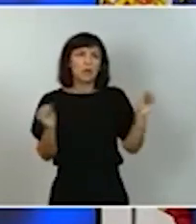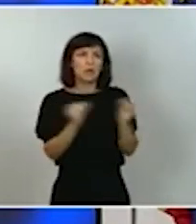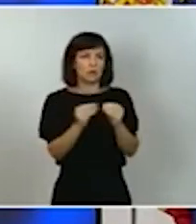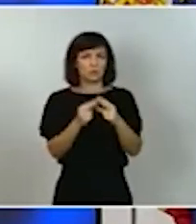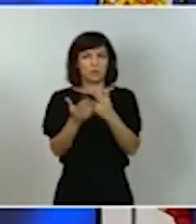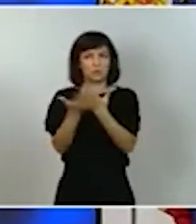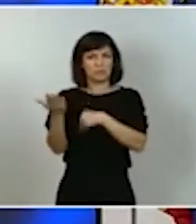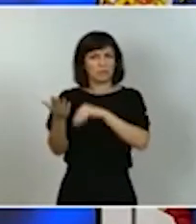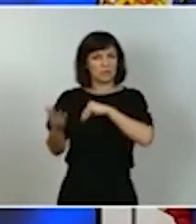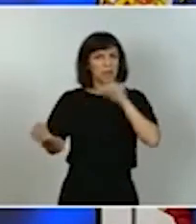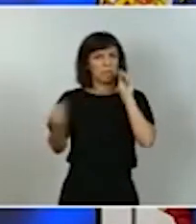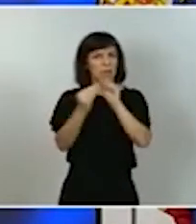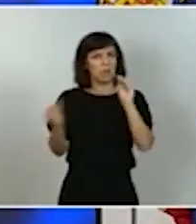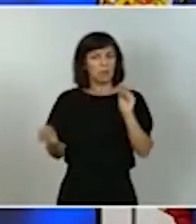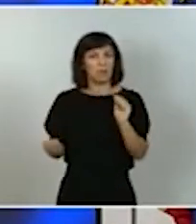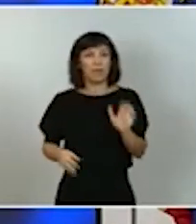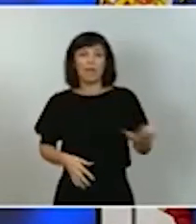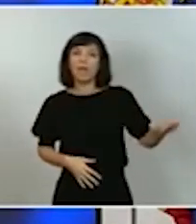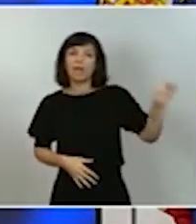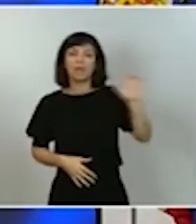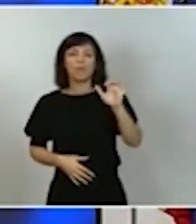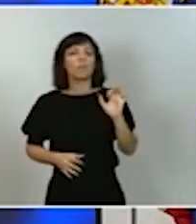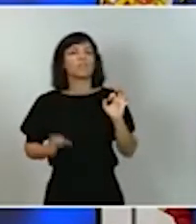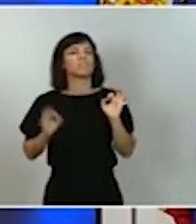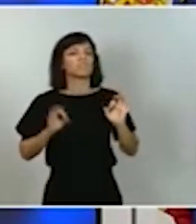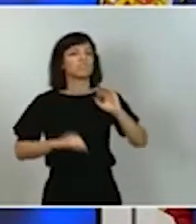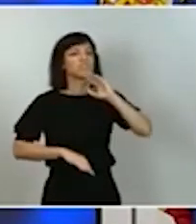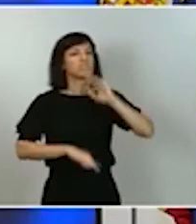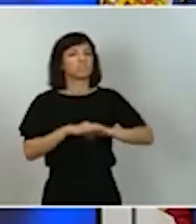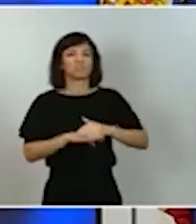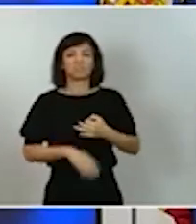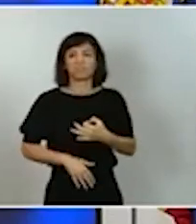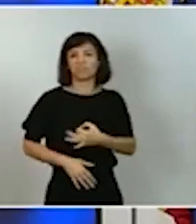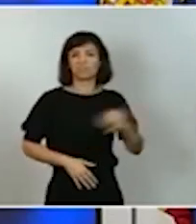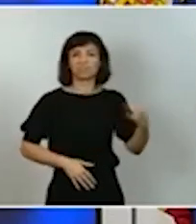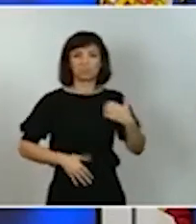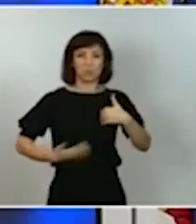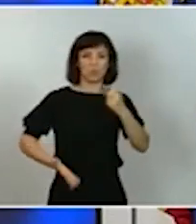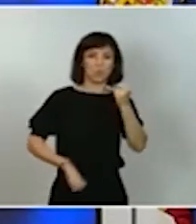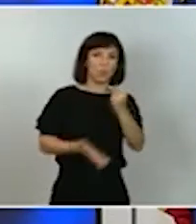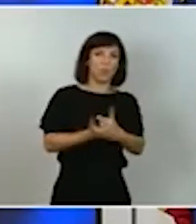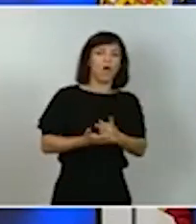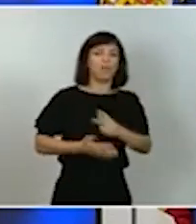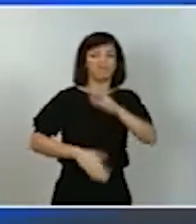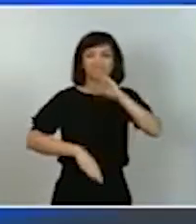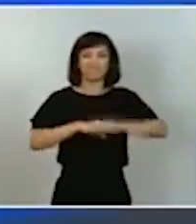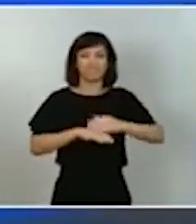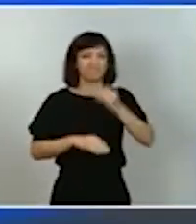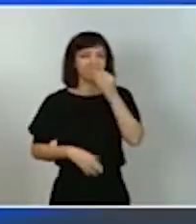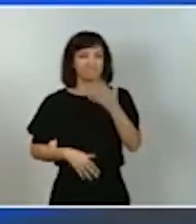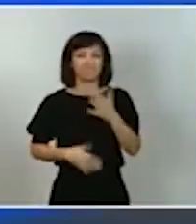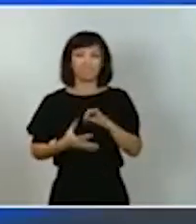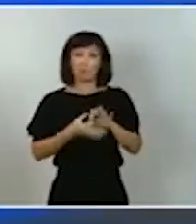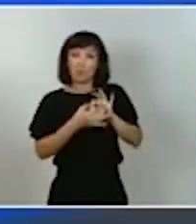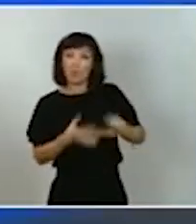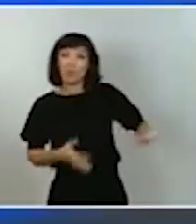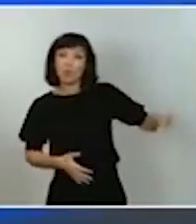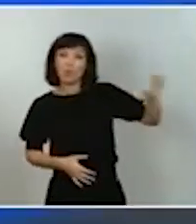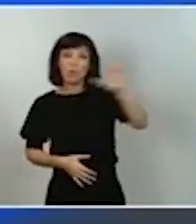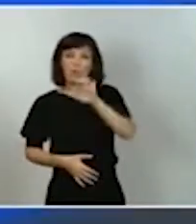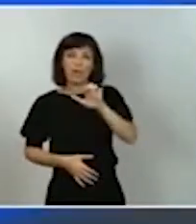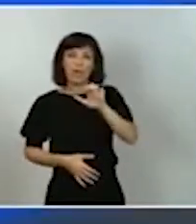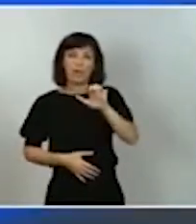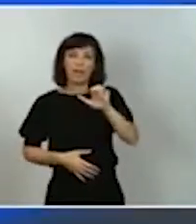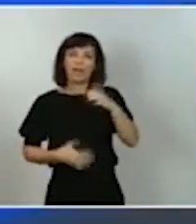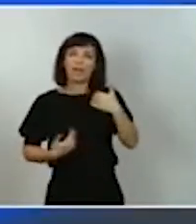ha estado a la altura y a la envergadura del desafío que tenemos por delante. La Unión Europea ha hecho honor a su nombre y ha dado una